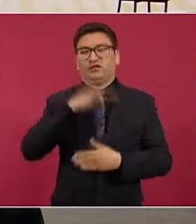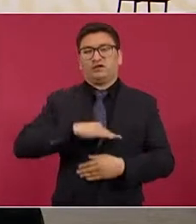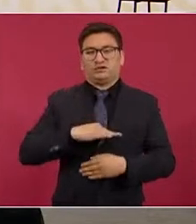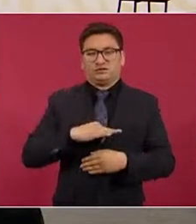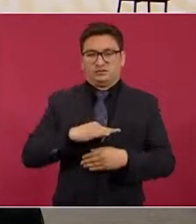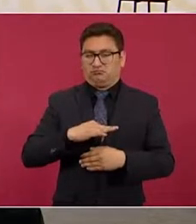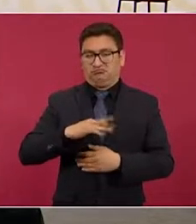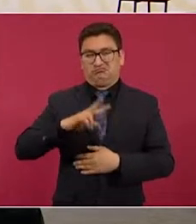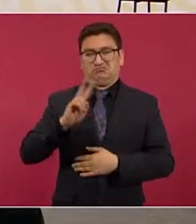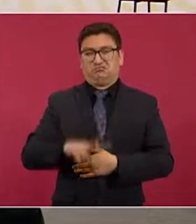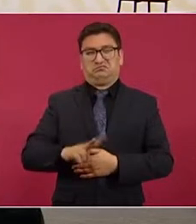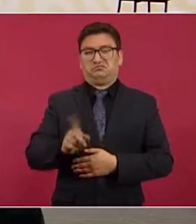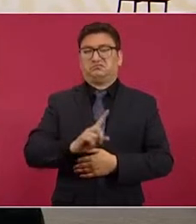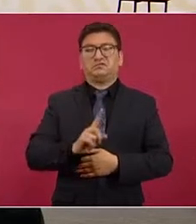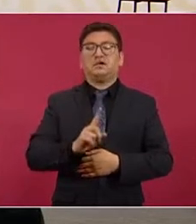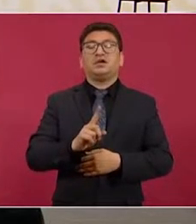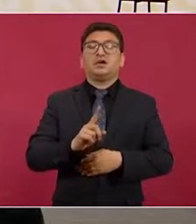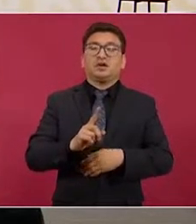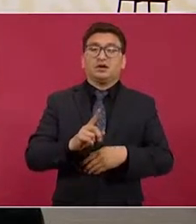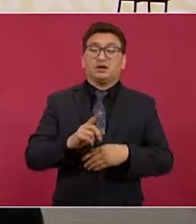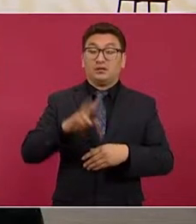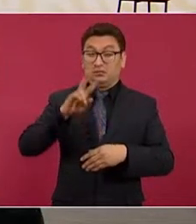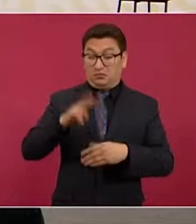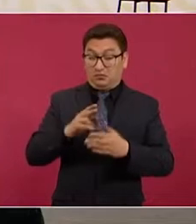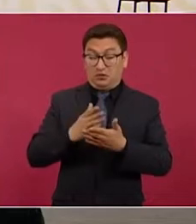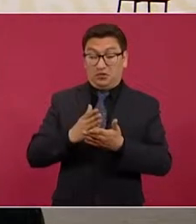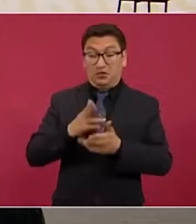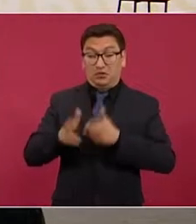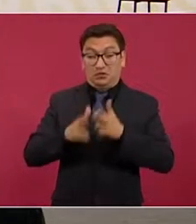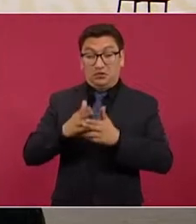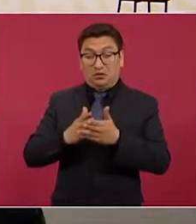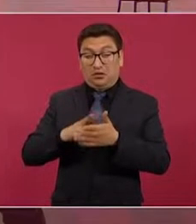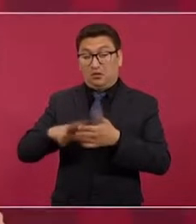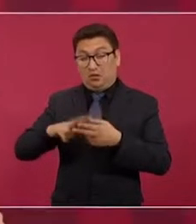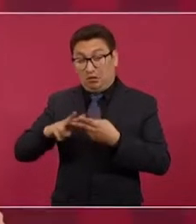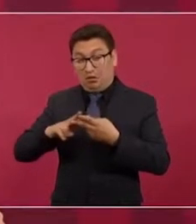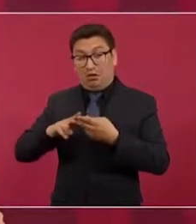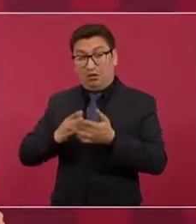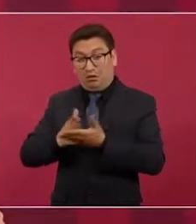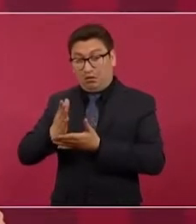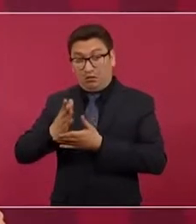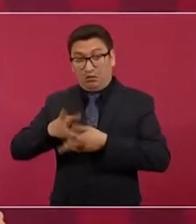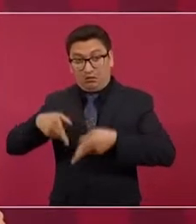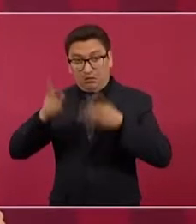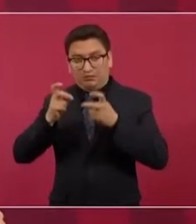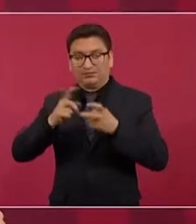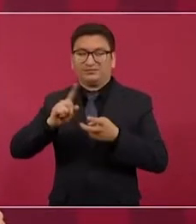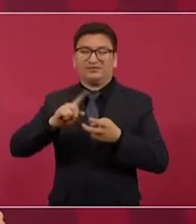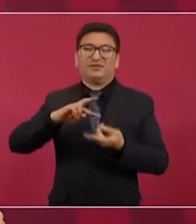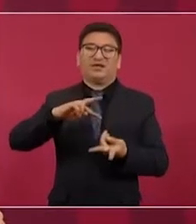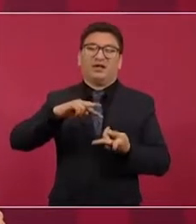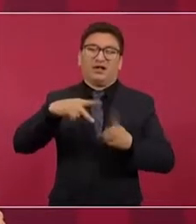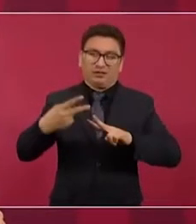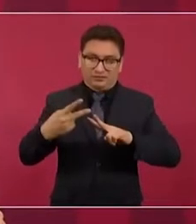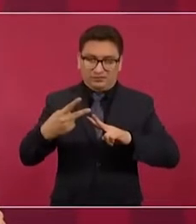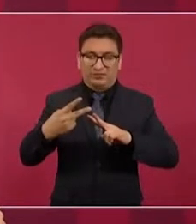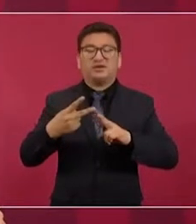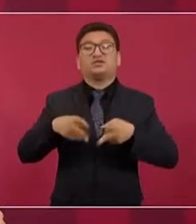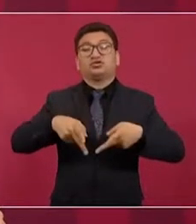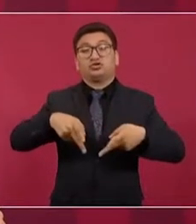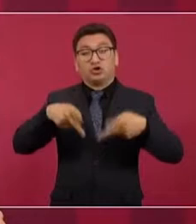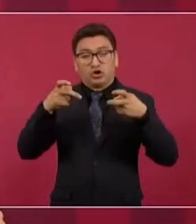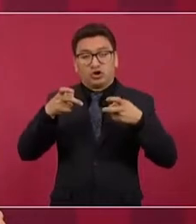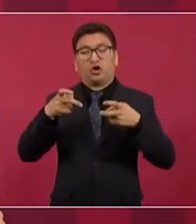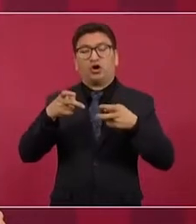es verdad que haya incrementado el delito de robo a trenes. Al revés de como dice Reforma, el robo